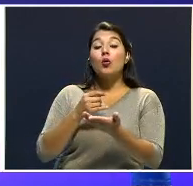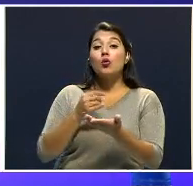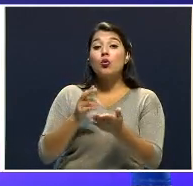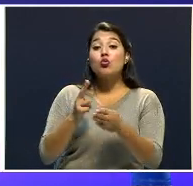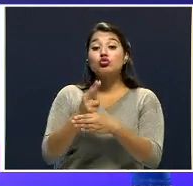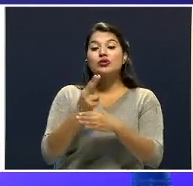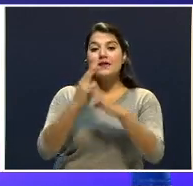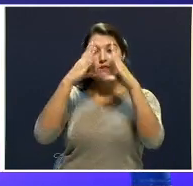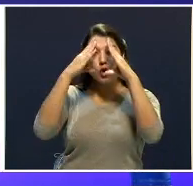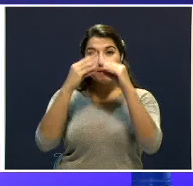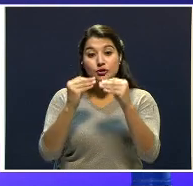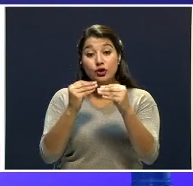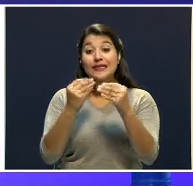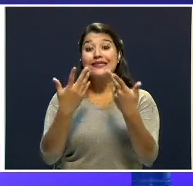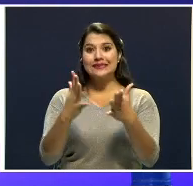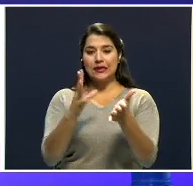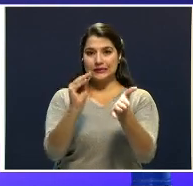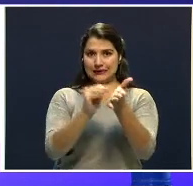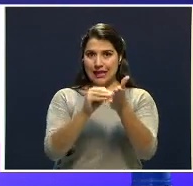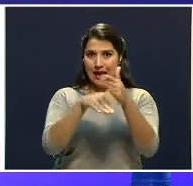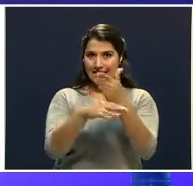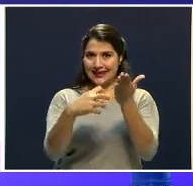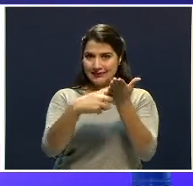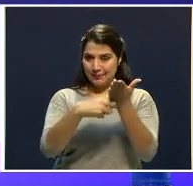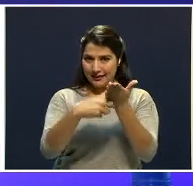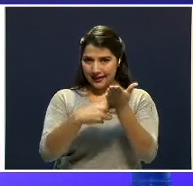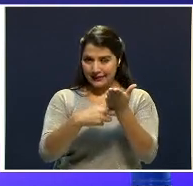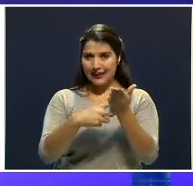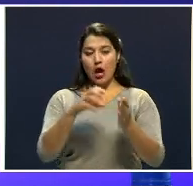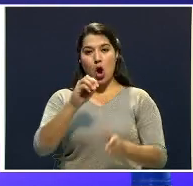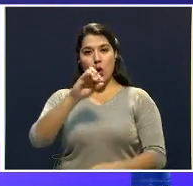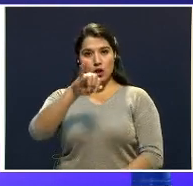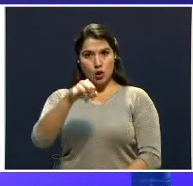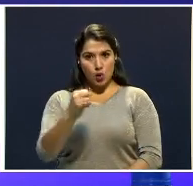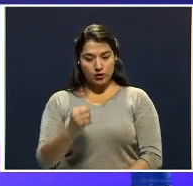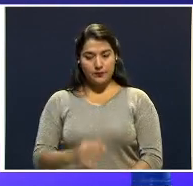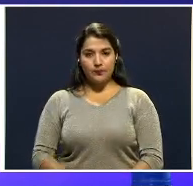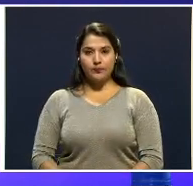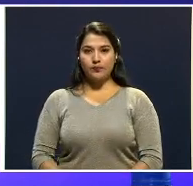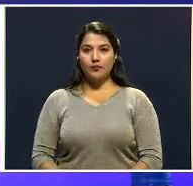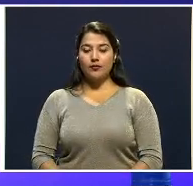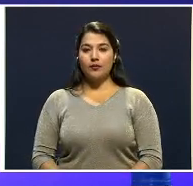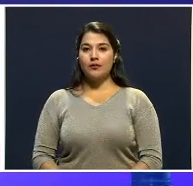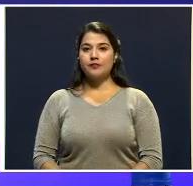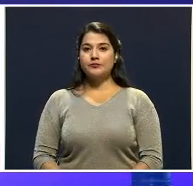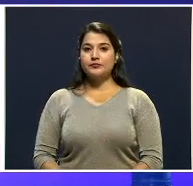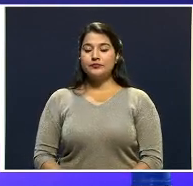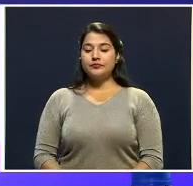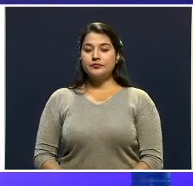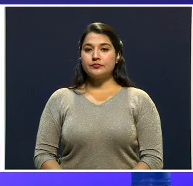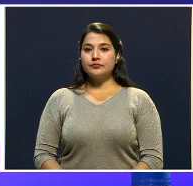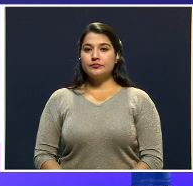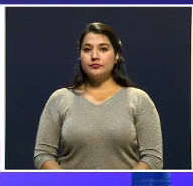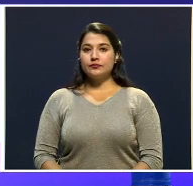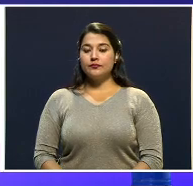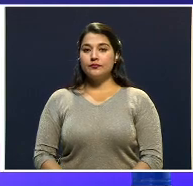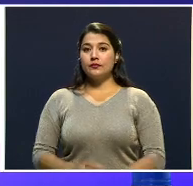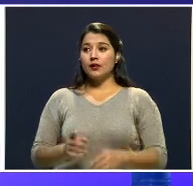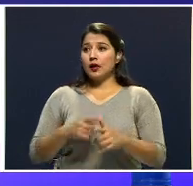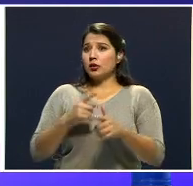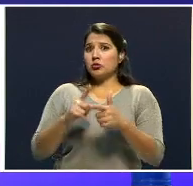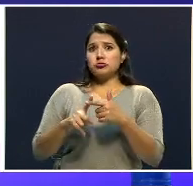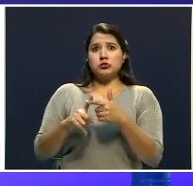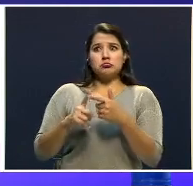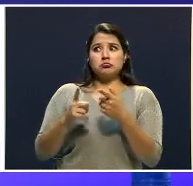pero está en el expediente. El asunto es que no pasa